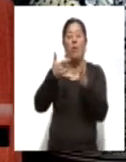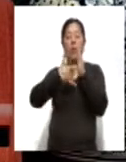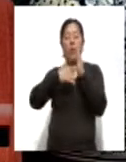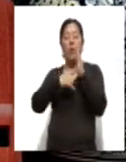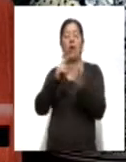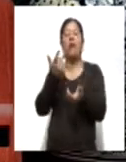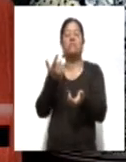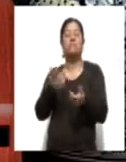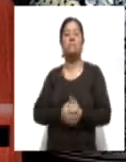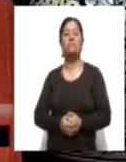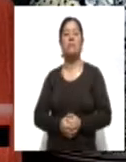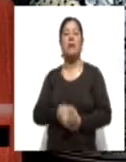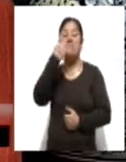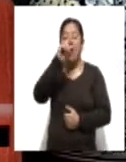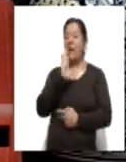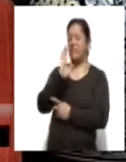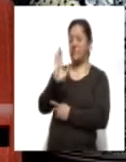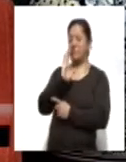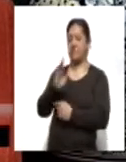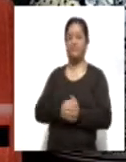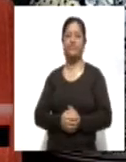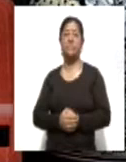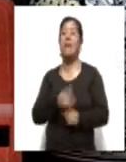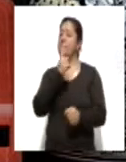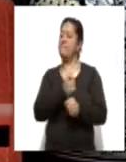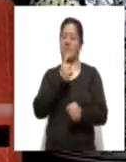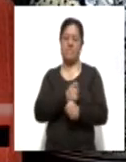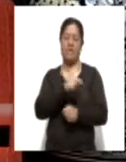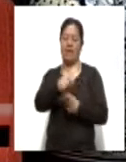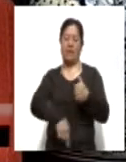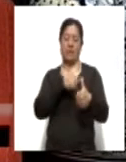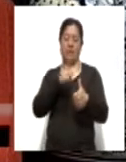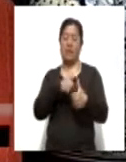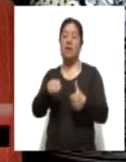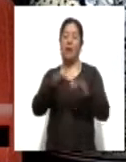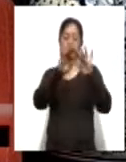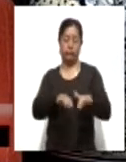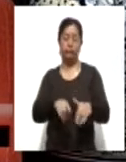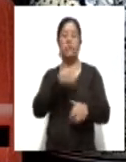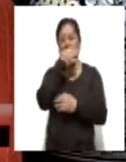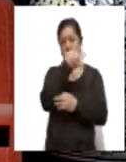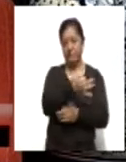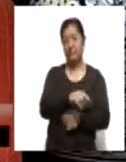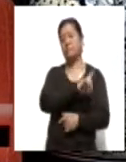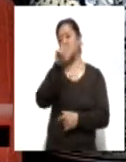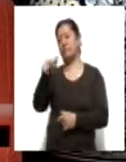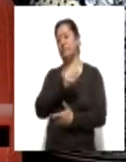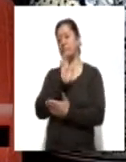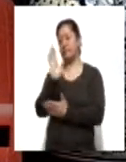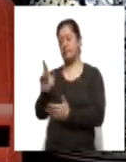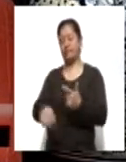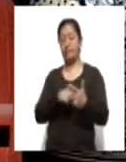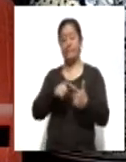para hacer el reclutamiento presencial. El primer filtro del reclutamiento. Si este primer filtro de reclutamiento con el